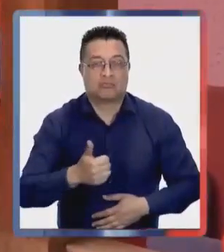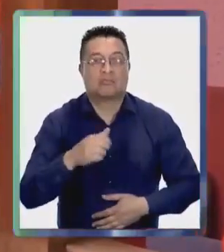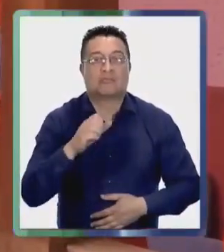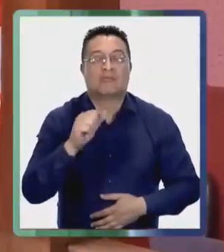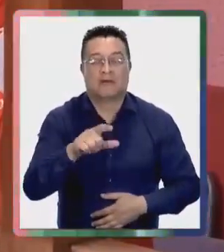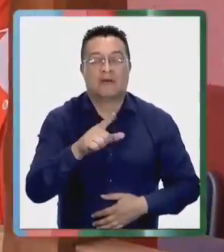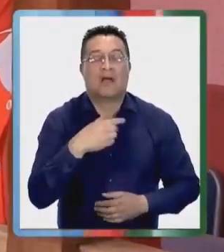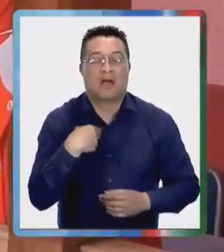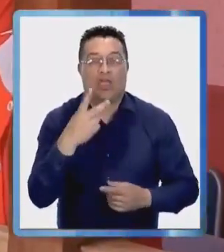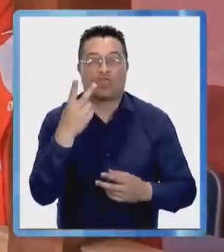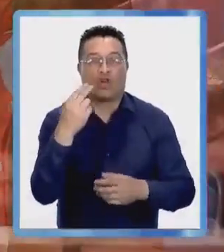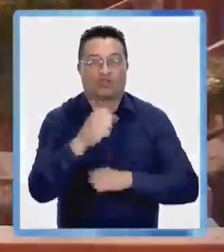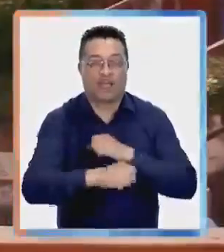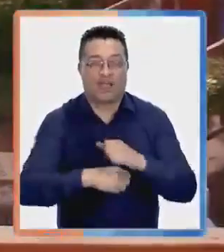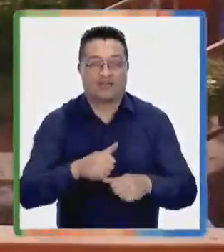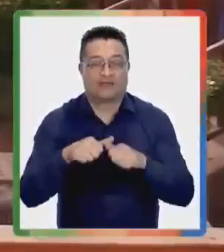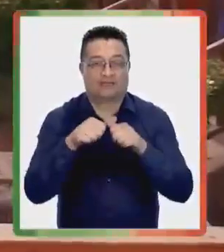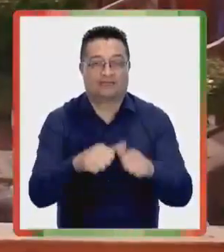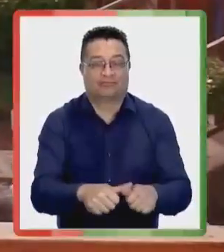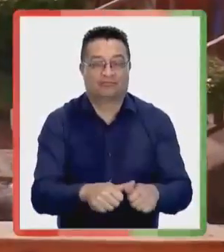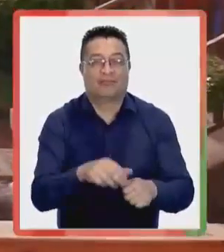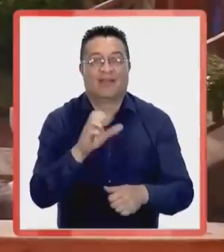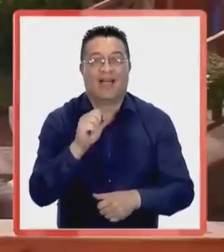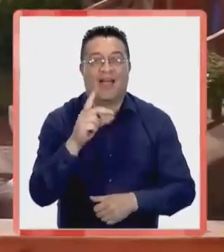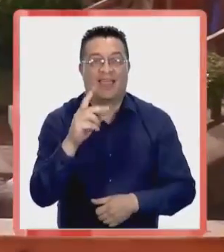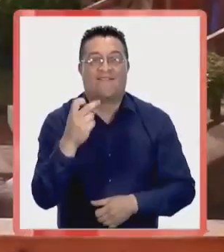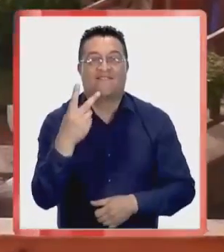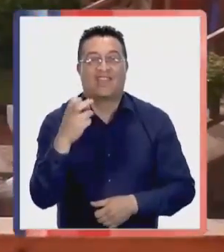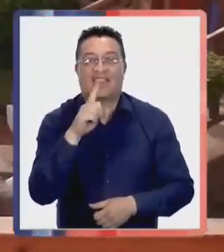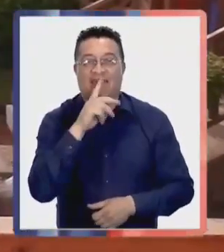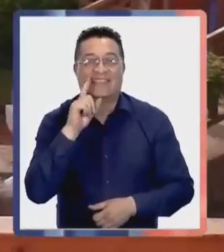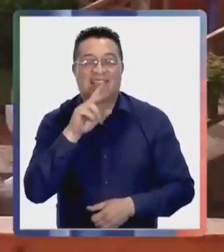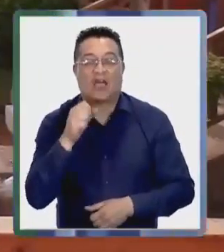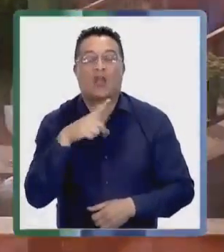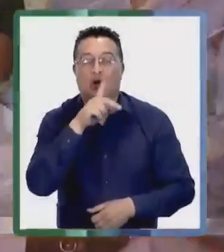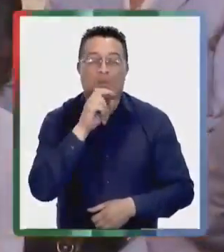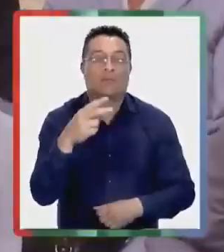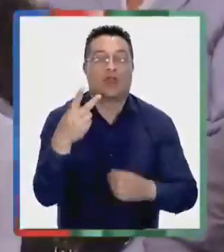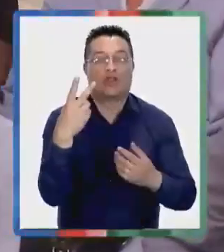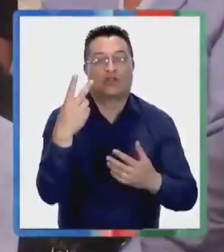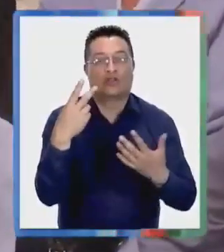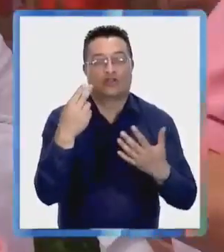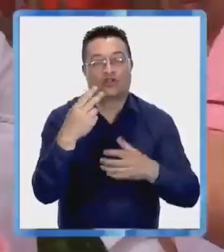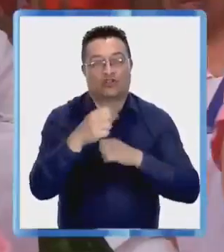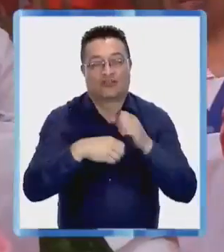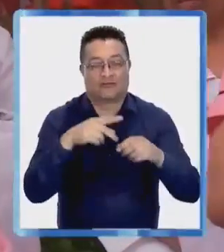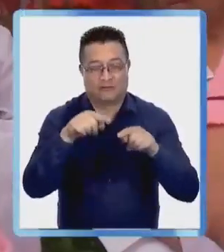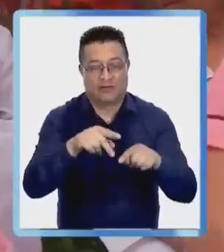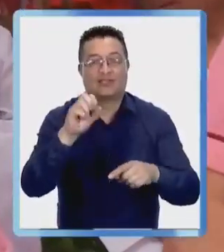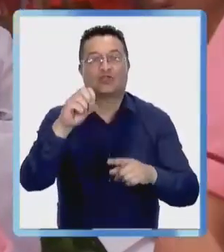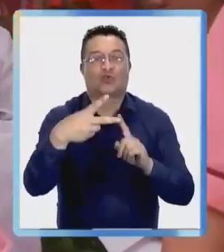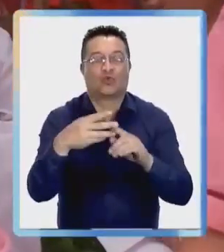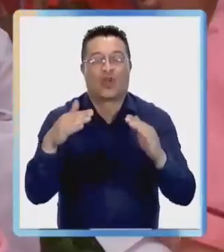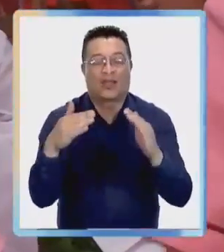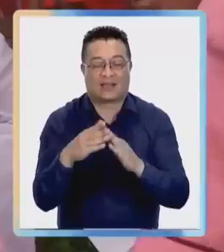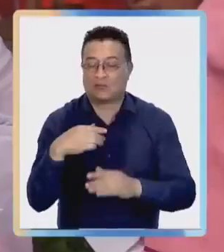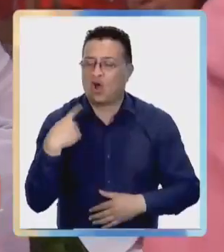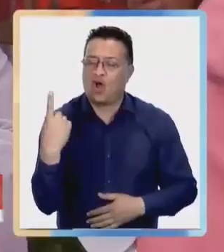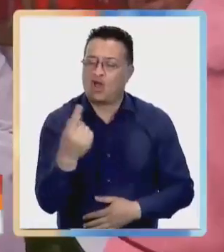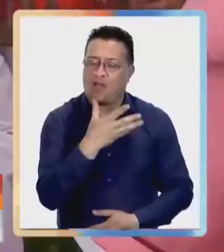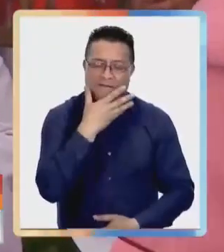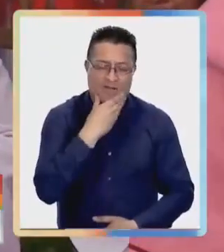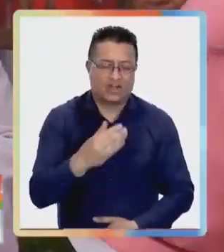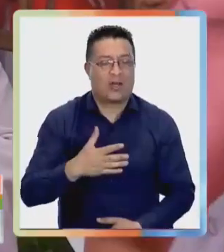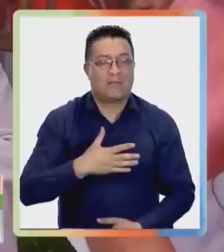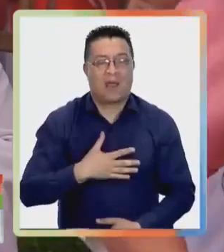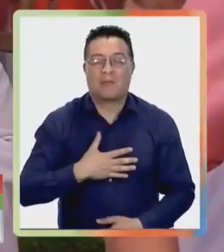desde hace 12 años, convirtiéndose esta actividad en su segundo hogar. Todo bonito para mí, todo muy lindo porque